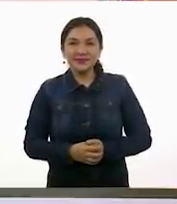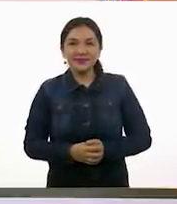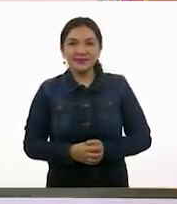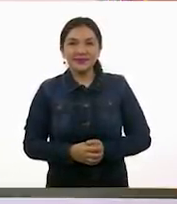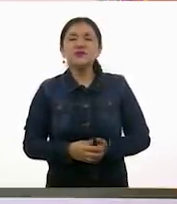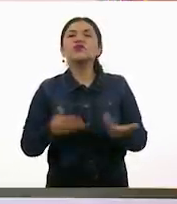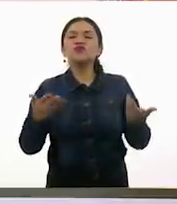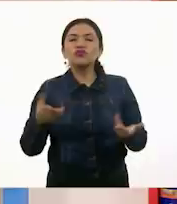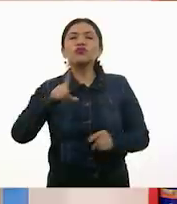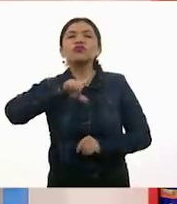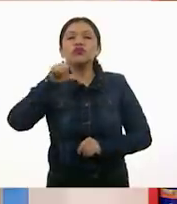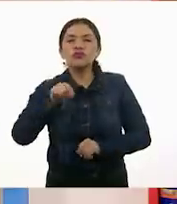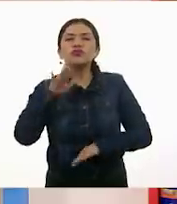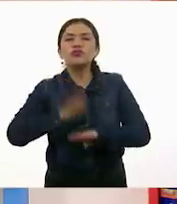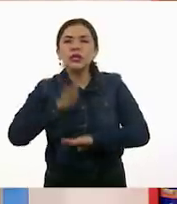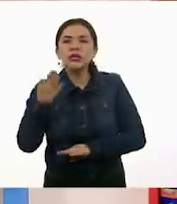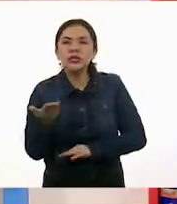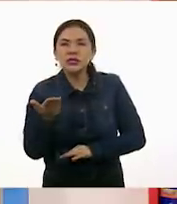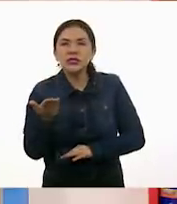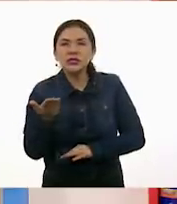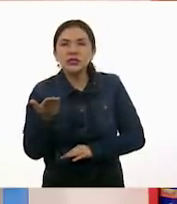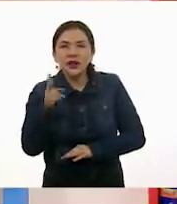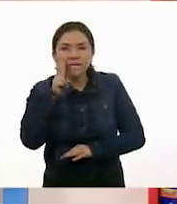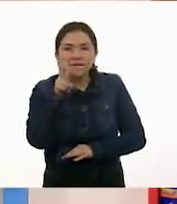Después sigue el...